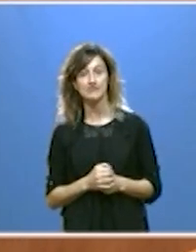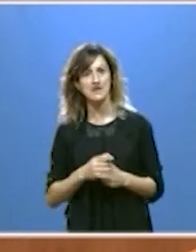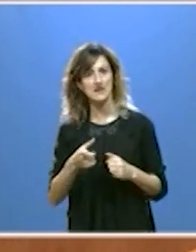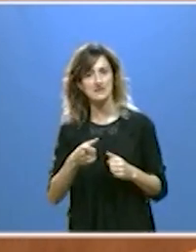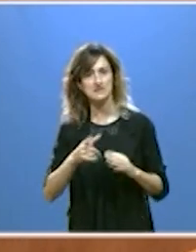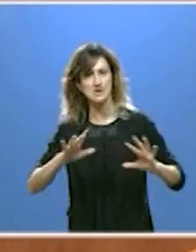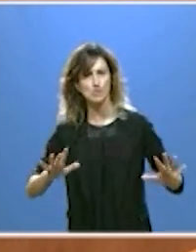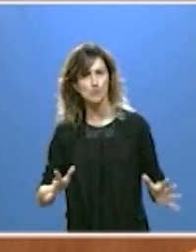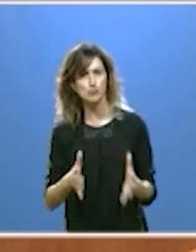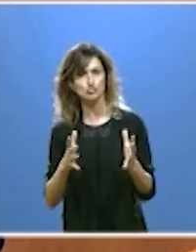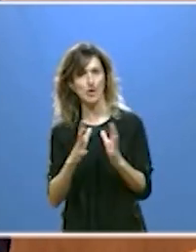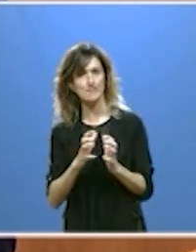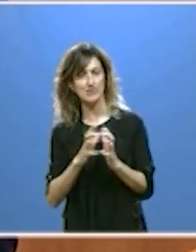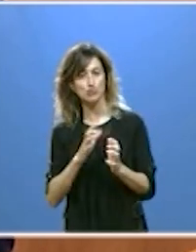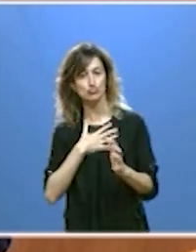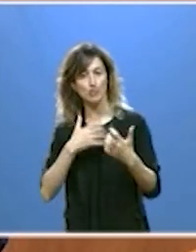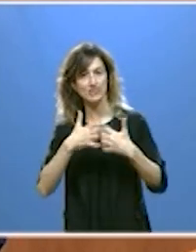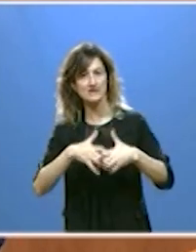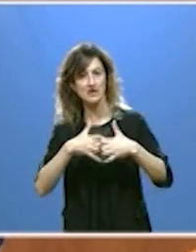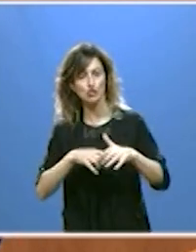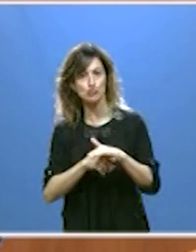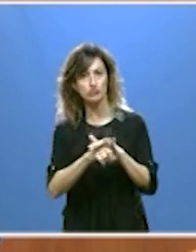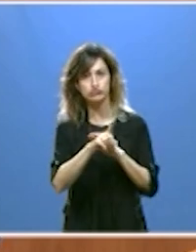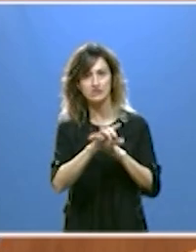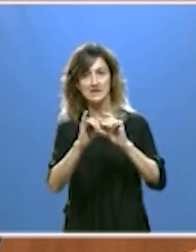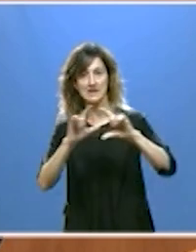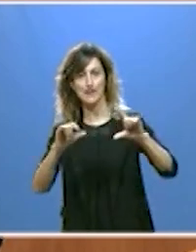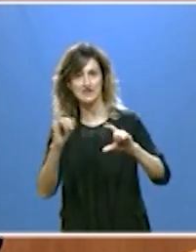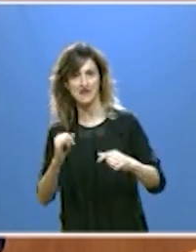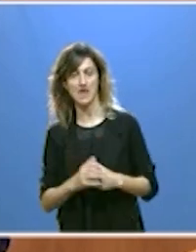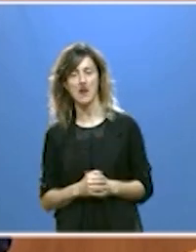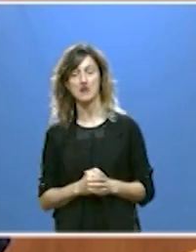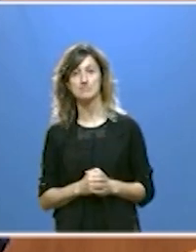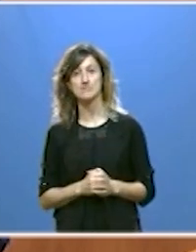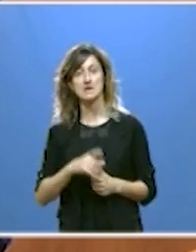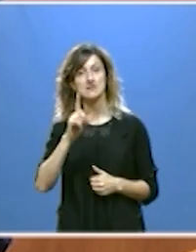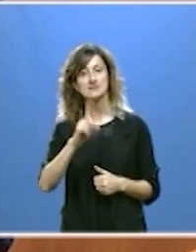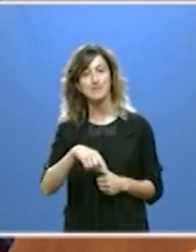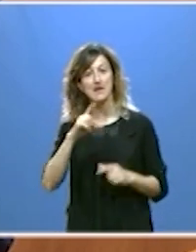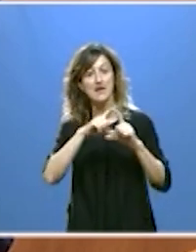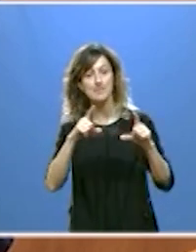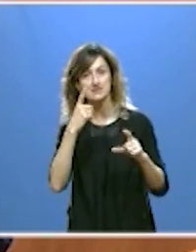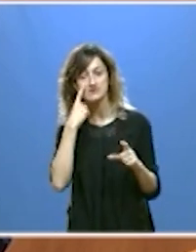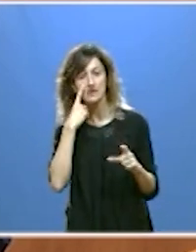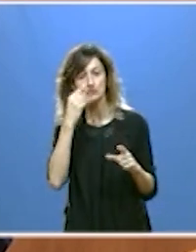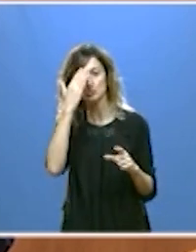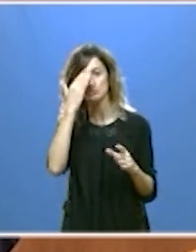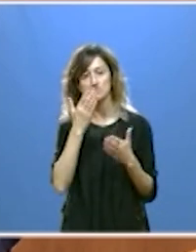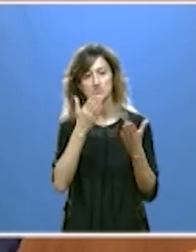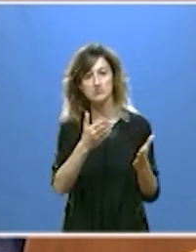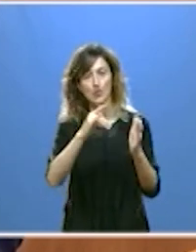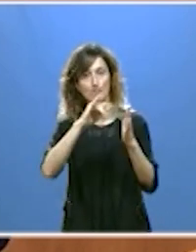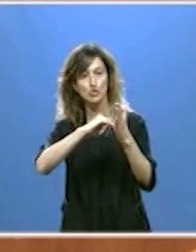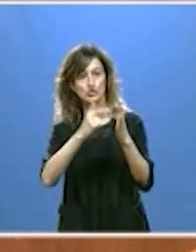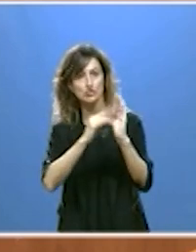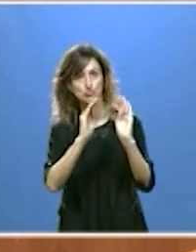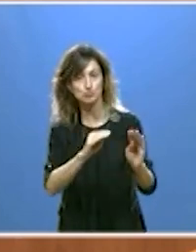impulso al desarrollo industrial y empresarial además tutelaremos a las empresas en sus proyectos que